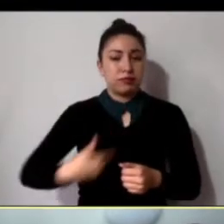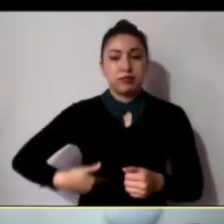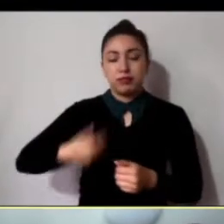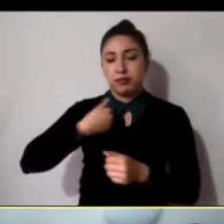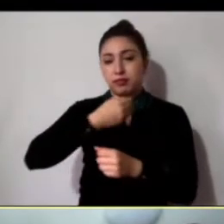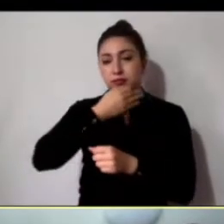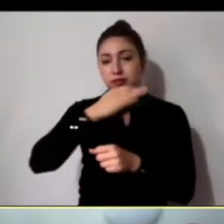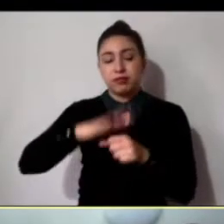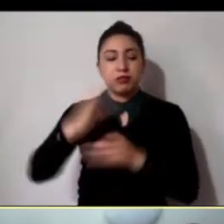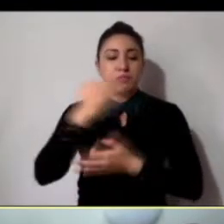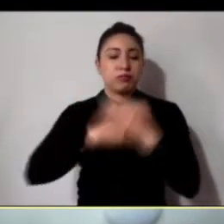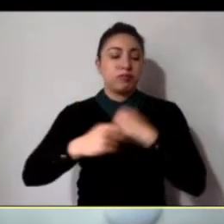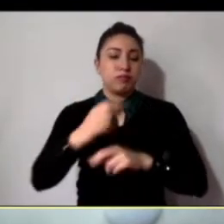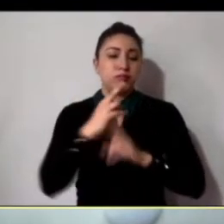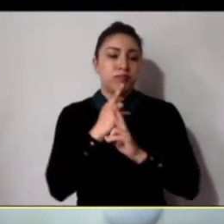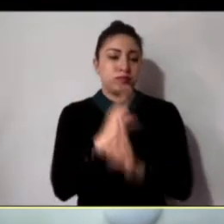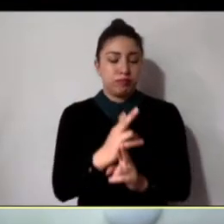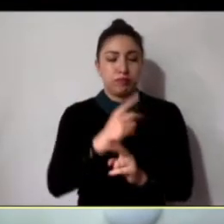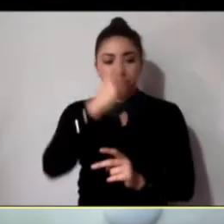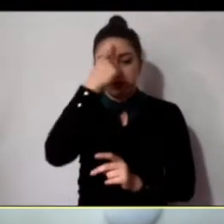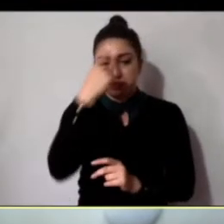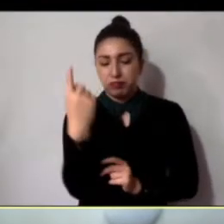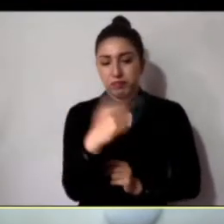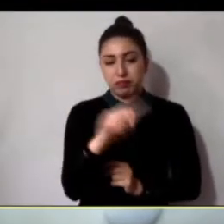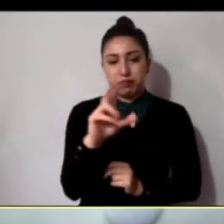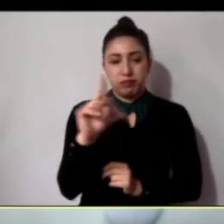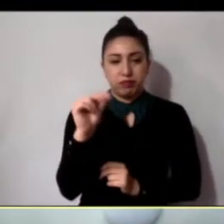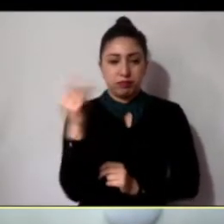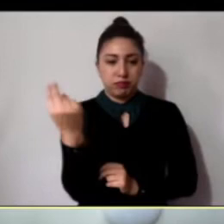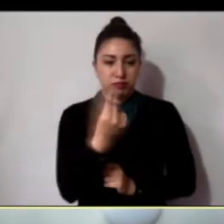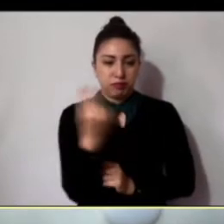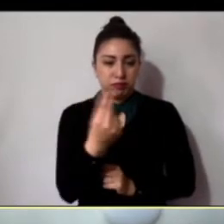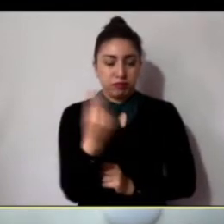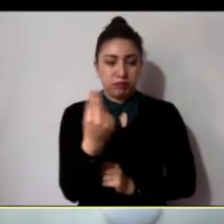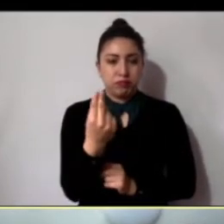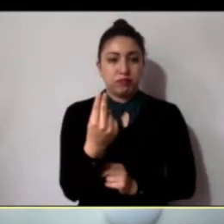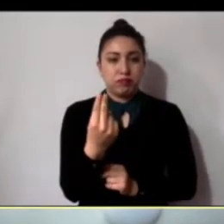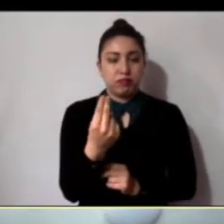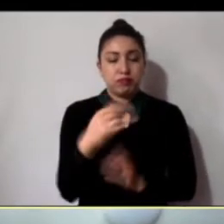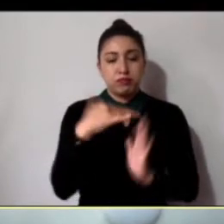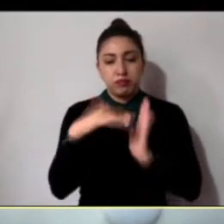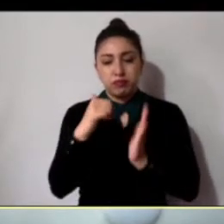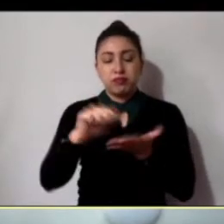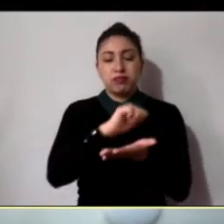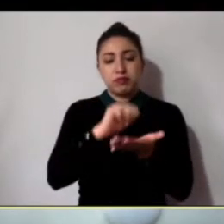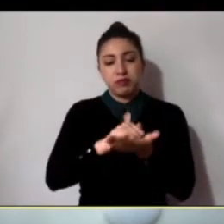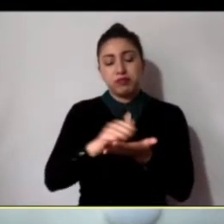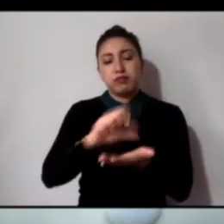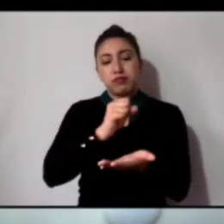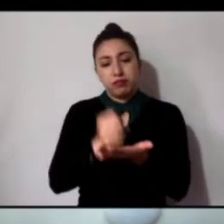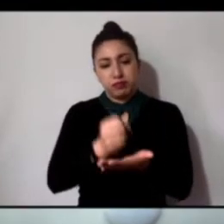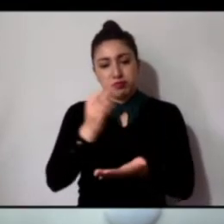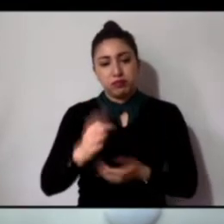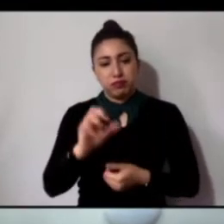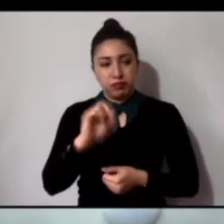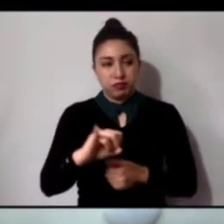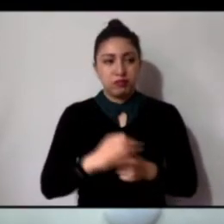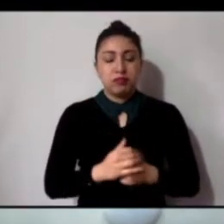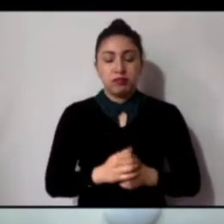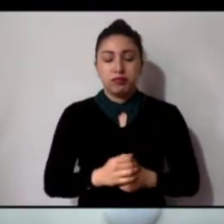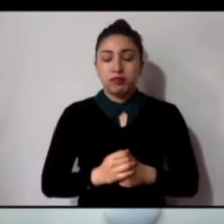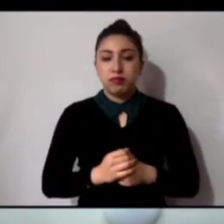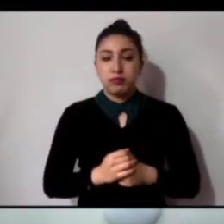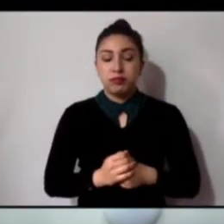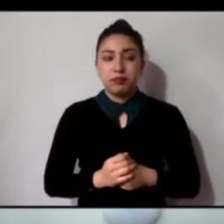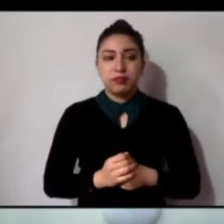que por unanimidad de los presentes se aprueba el acta, diputada. Gracias, diputado. El siguiente